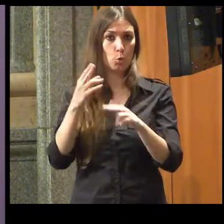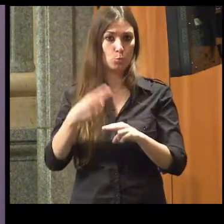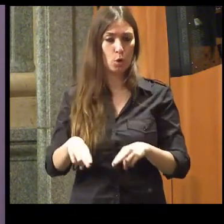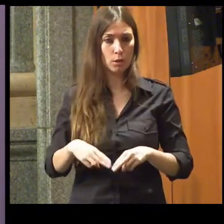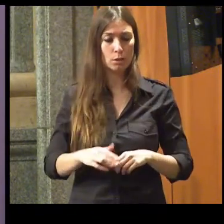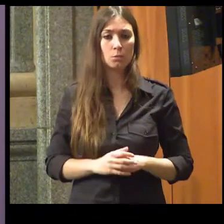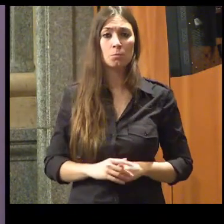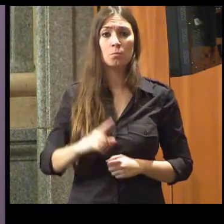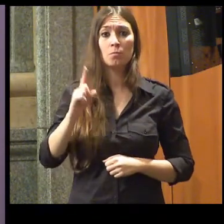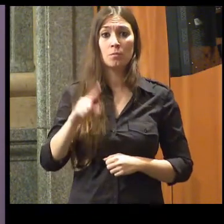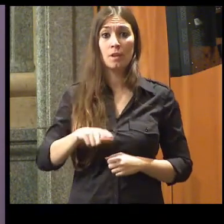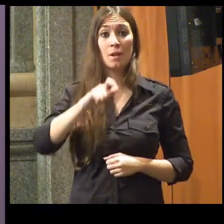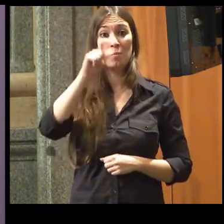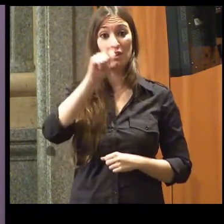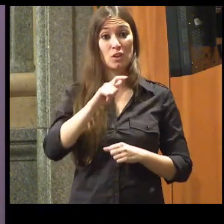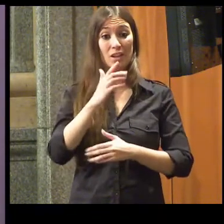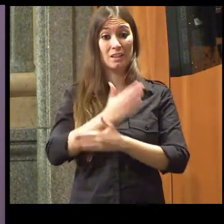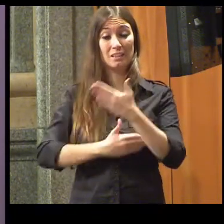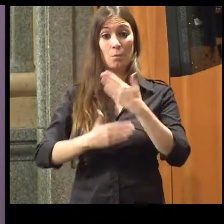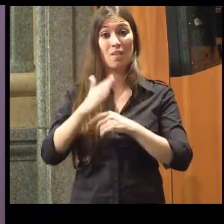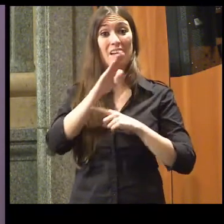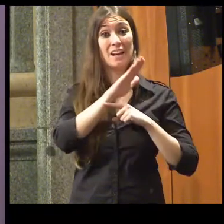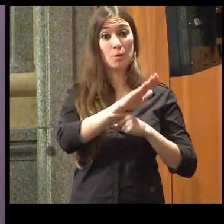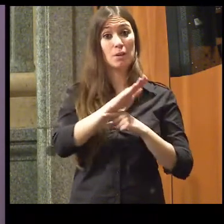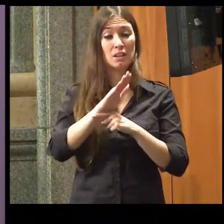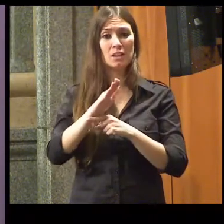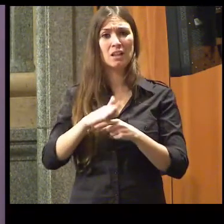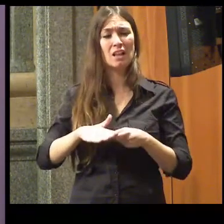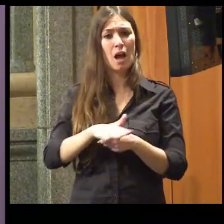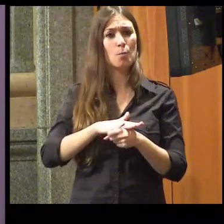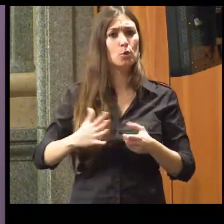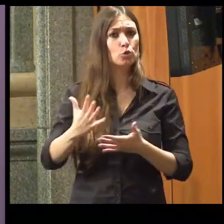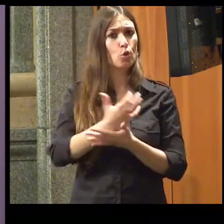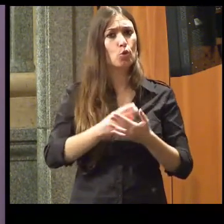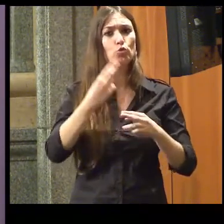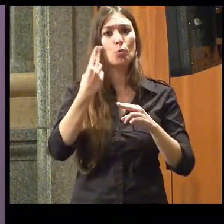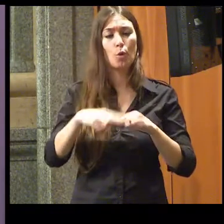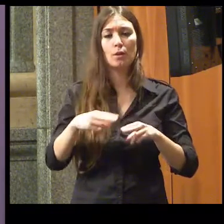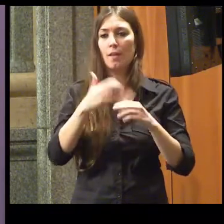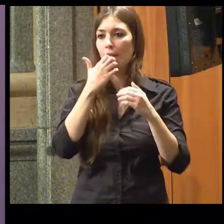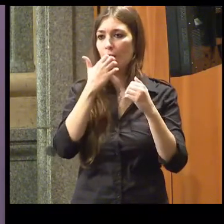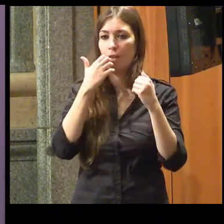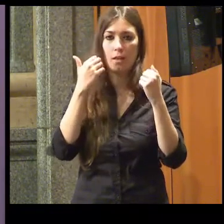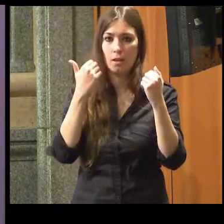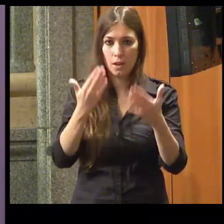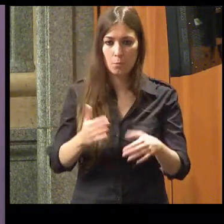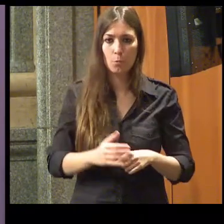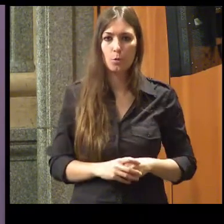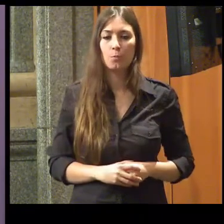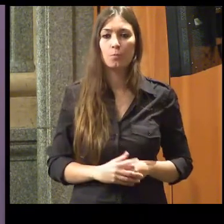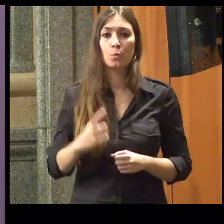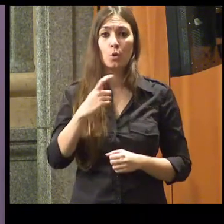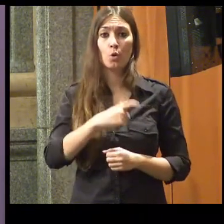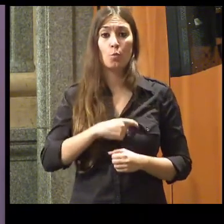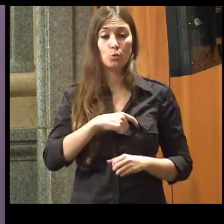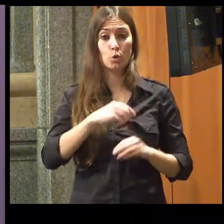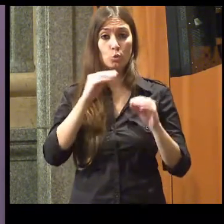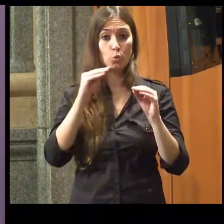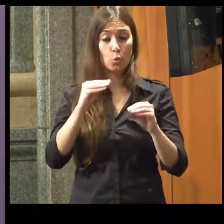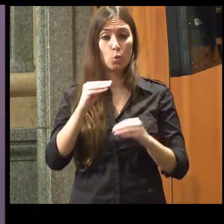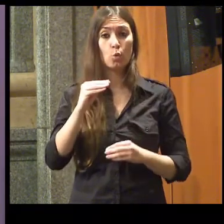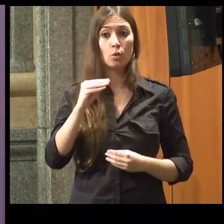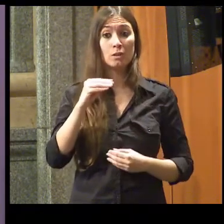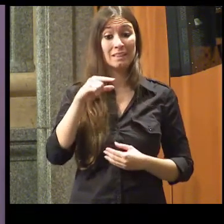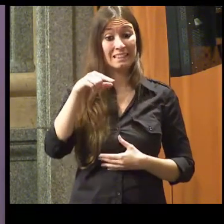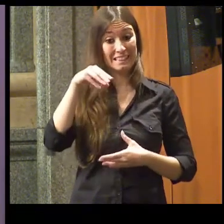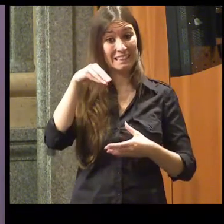representantes de personas con discapacidad en todos los ámbitos políticos, como, por ejemplo, en las comisiones en las